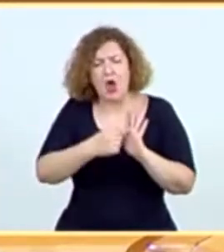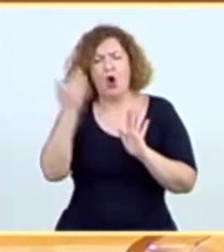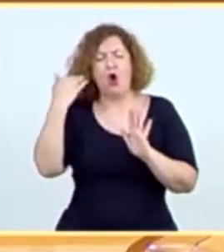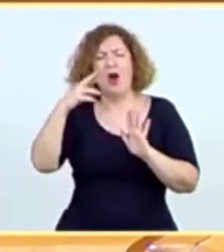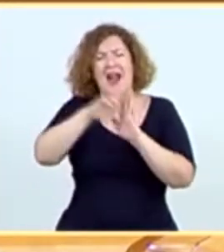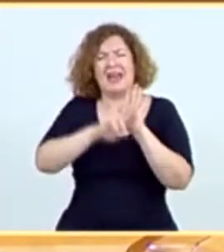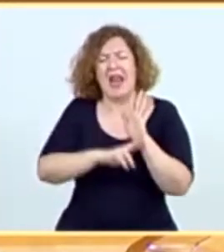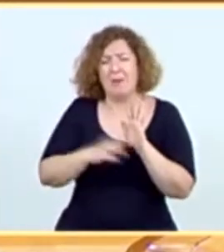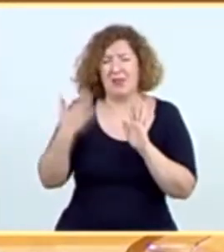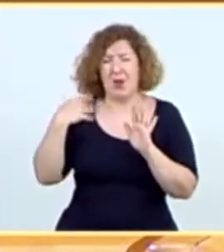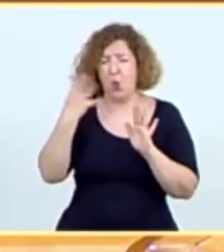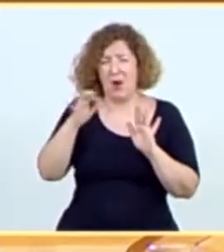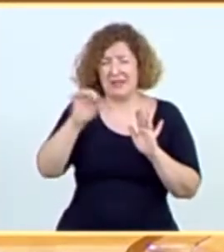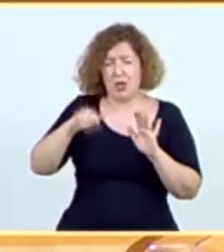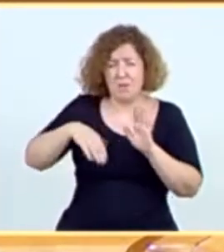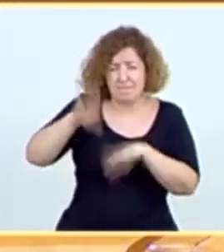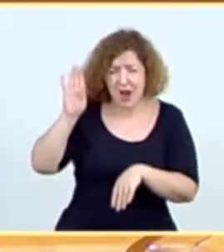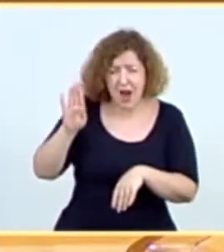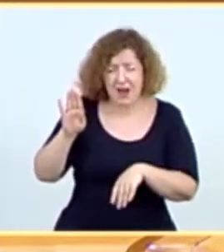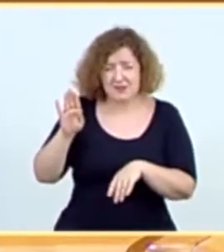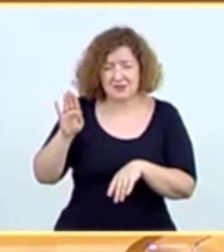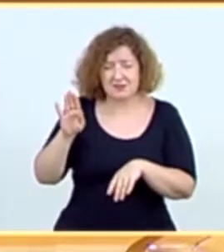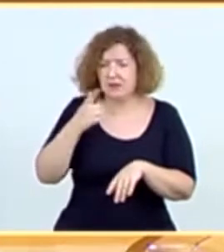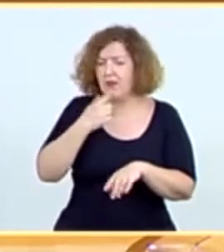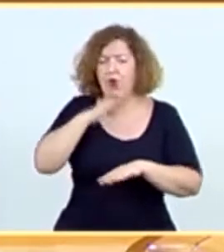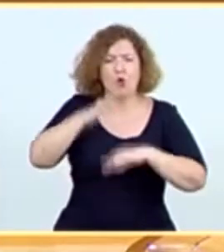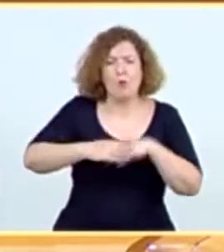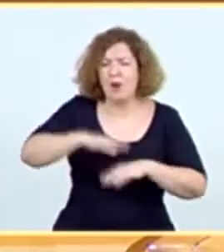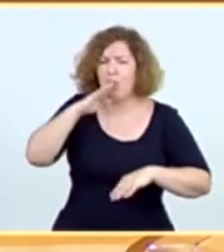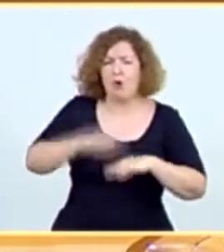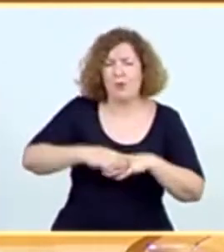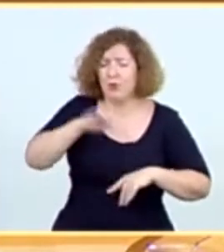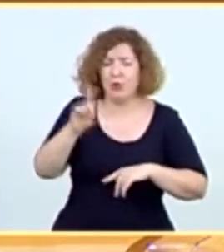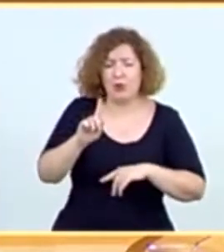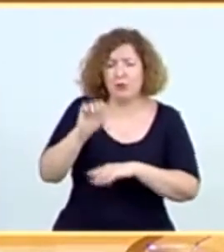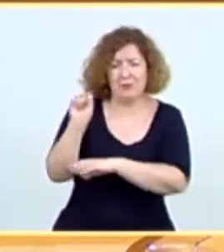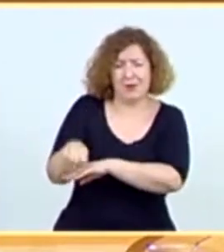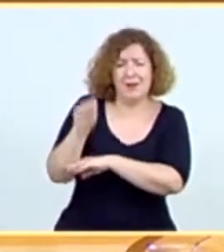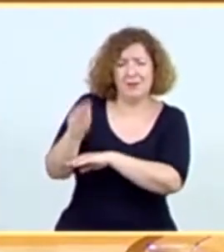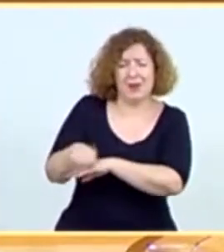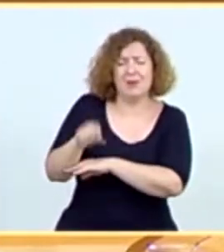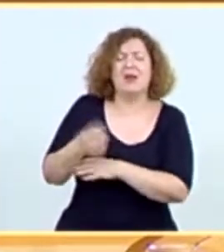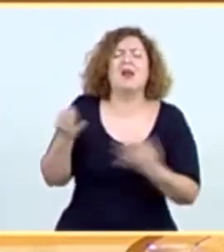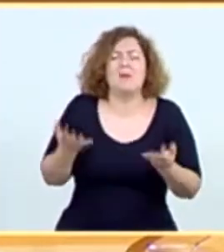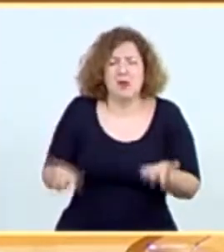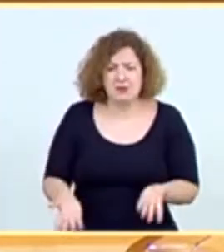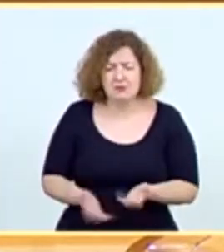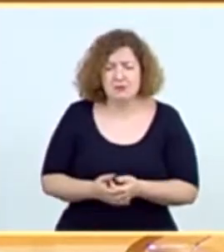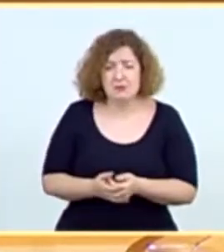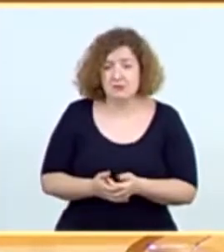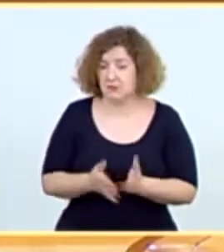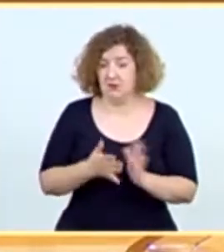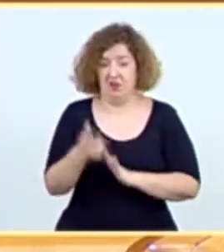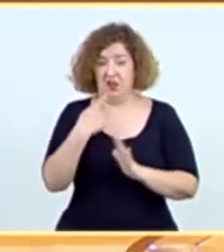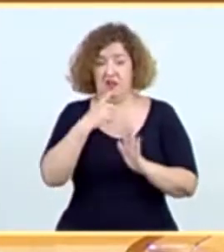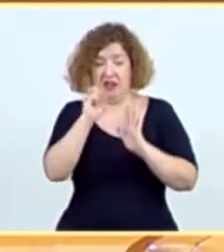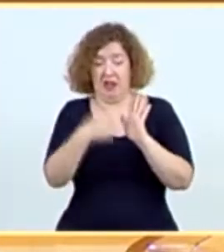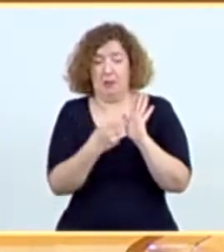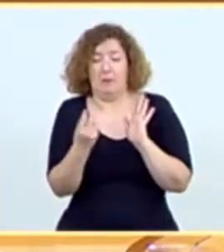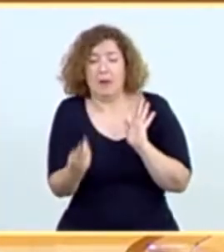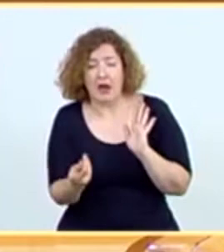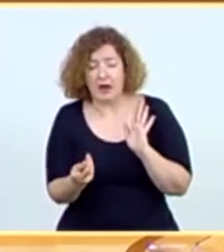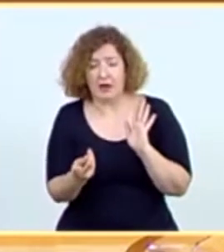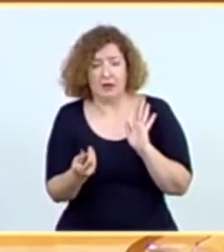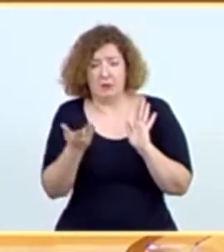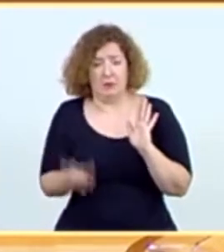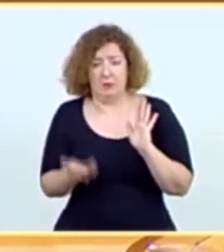hace más de 40 años si se incumpliera continuamente y no pasara nada? Efectivamente, pierde toda credibilidad y todo